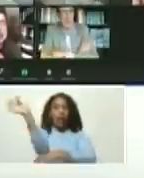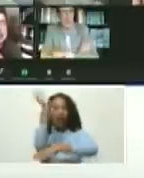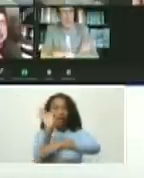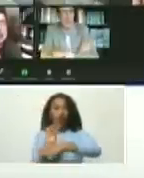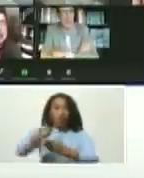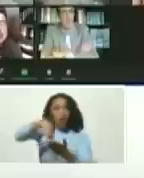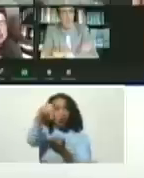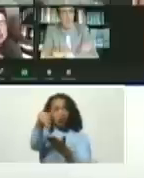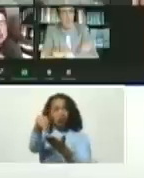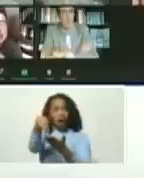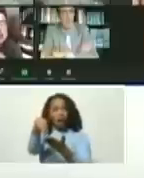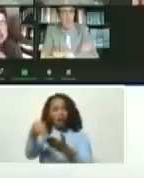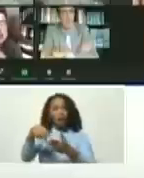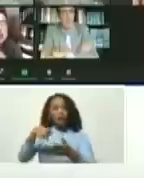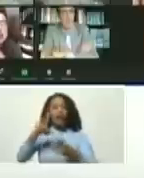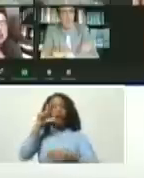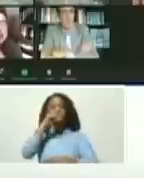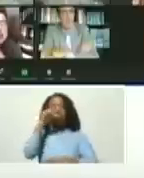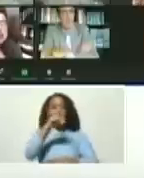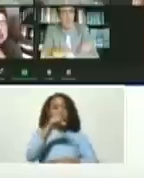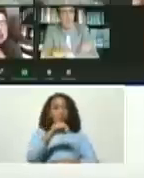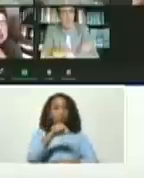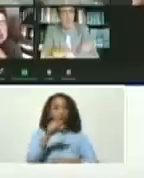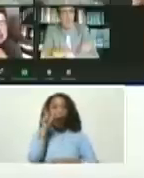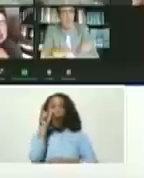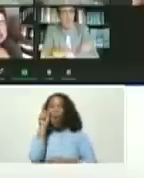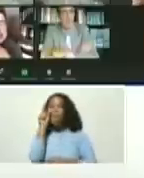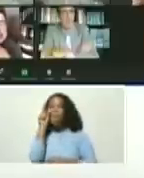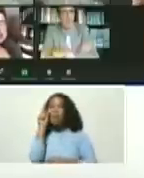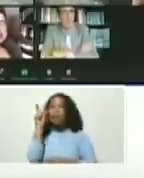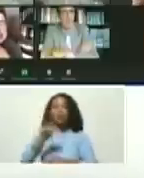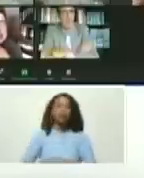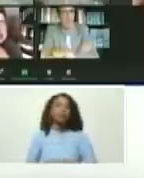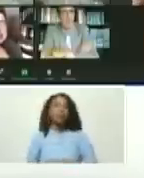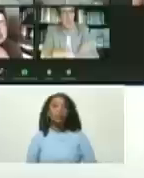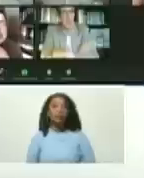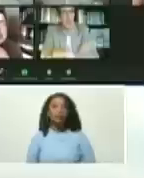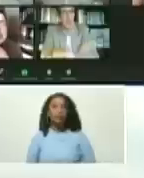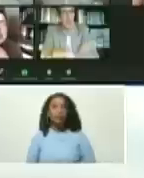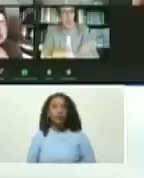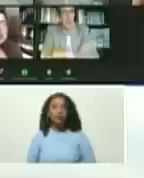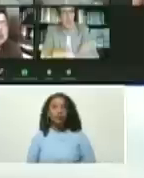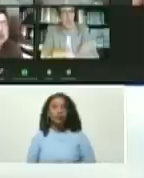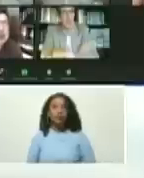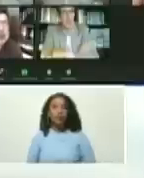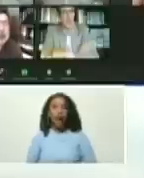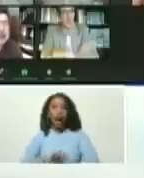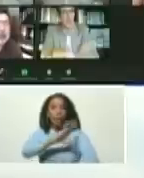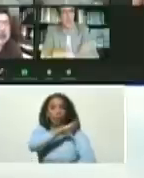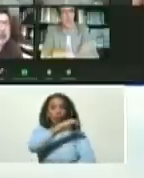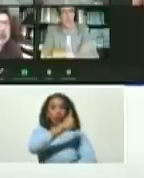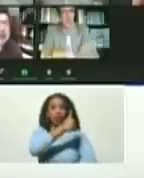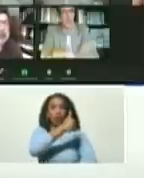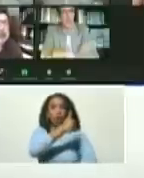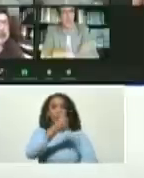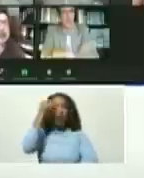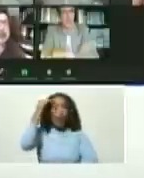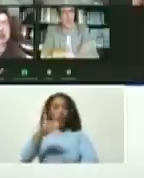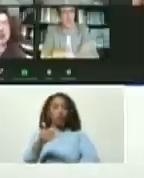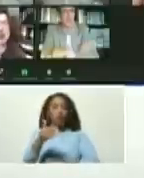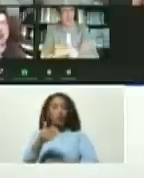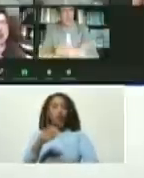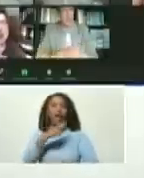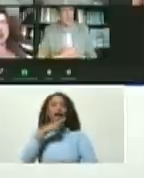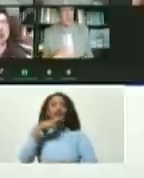Nacional de Avicultura, FENAVI, Francisco Tagliapietra. Al director ejecutivo de Benazúcar,